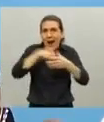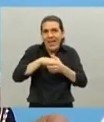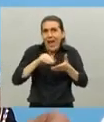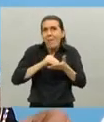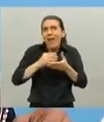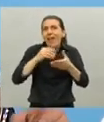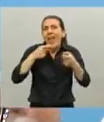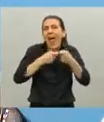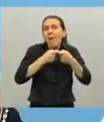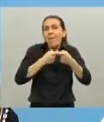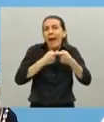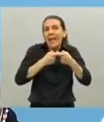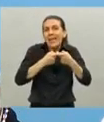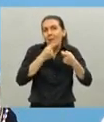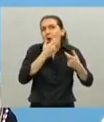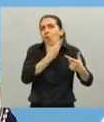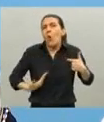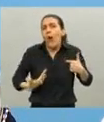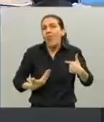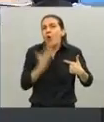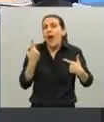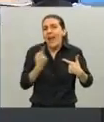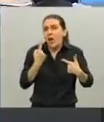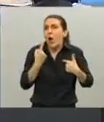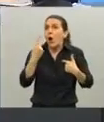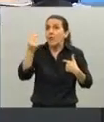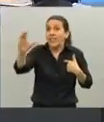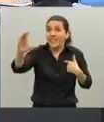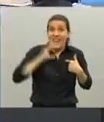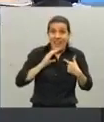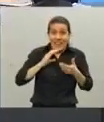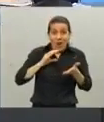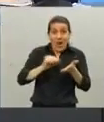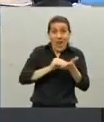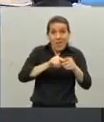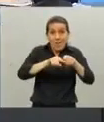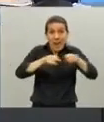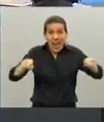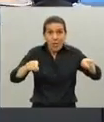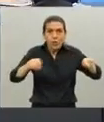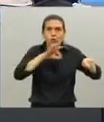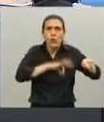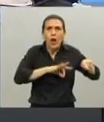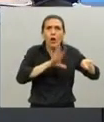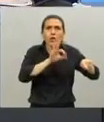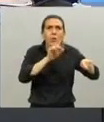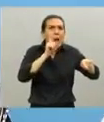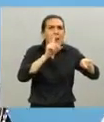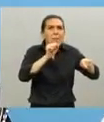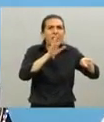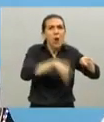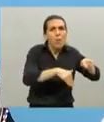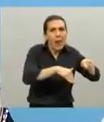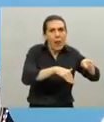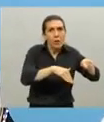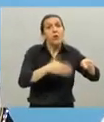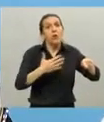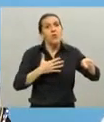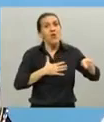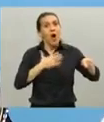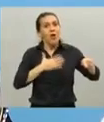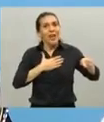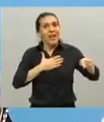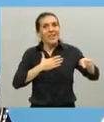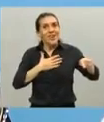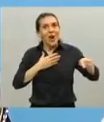que recibieron este programa, ganan un salario bruto menor a 50.000 pesos. Con lo cual, estamos muy contentos.